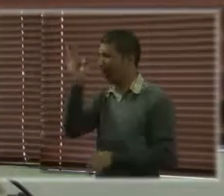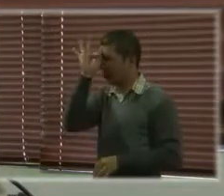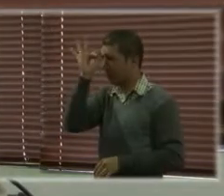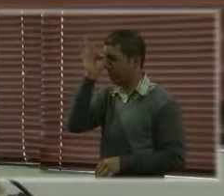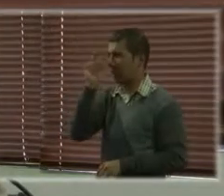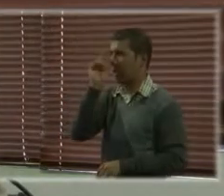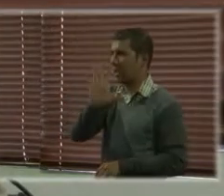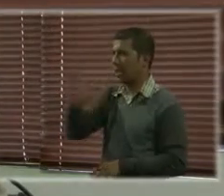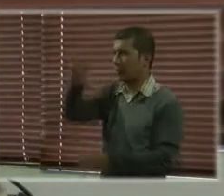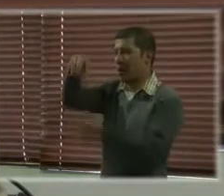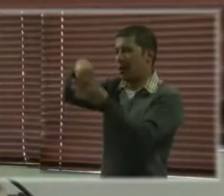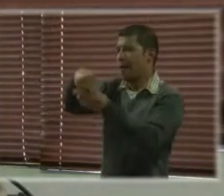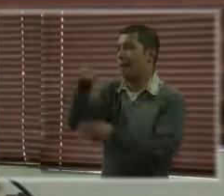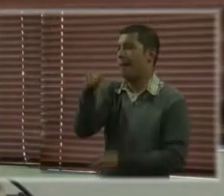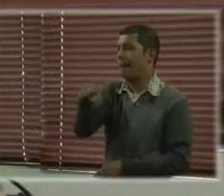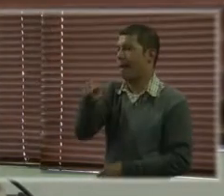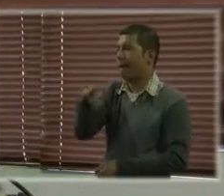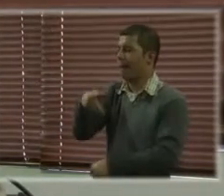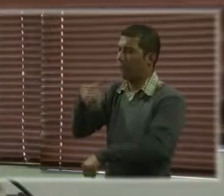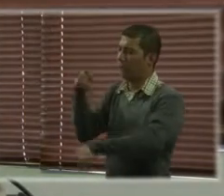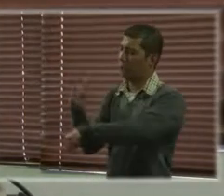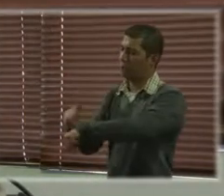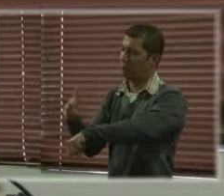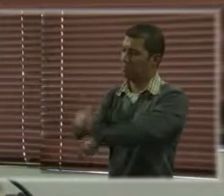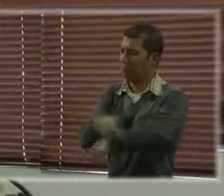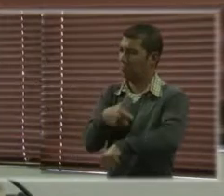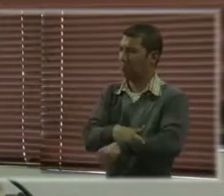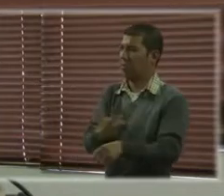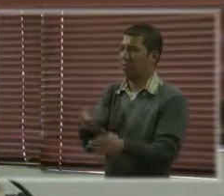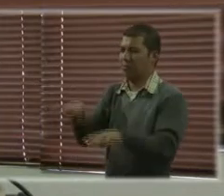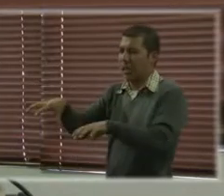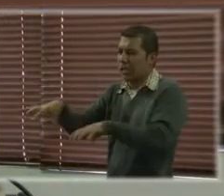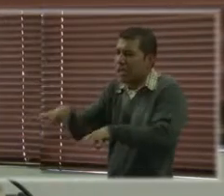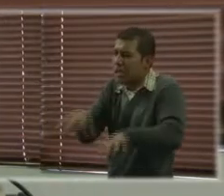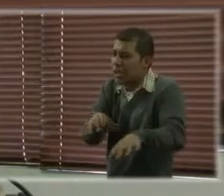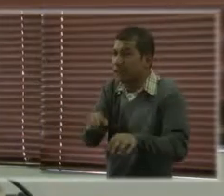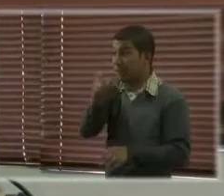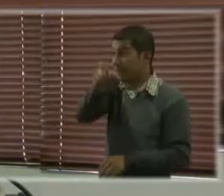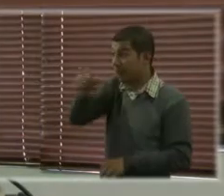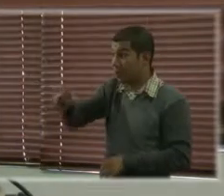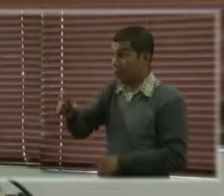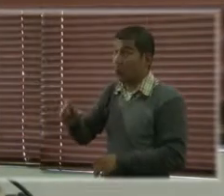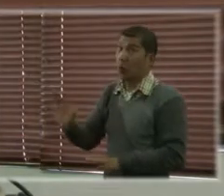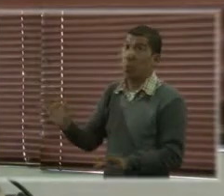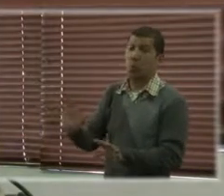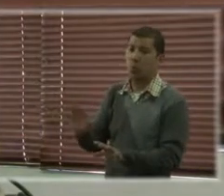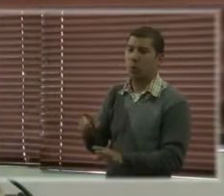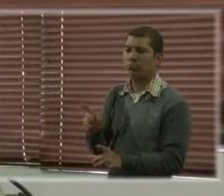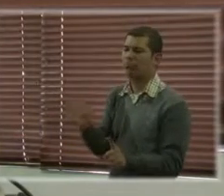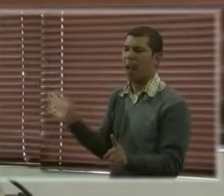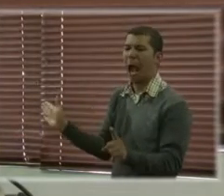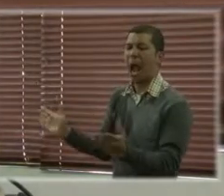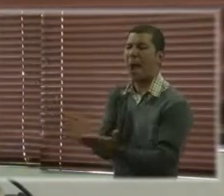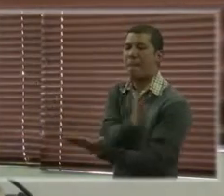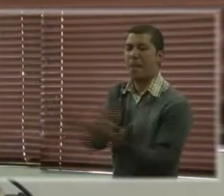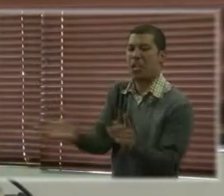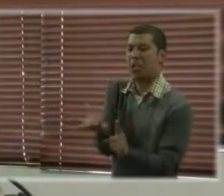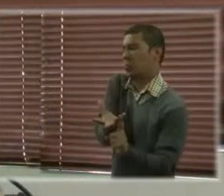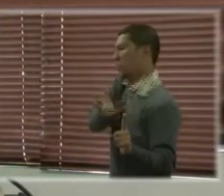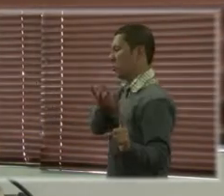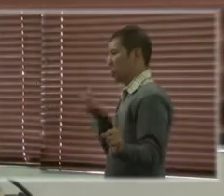tratamientos considerados malos tratos o torturas como el aislamiento de